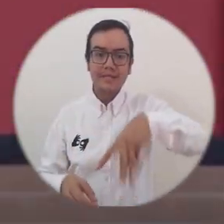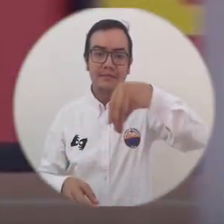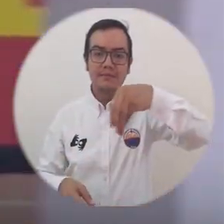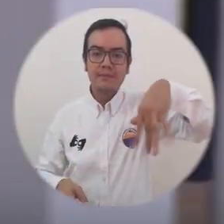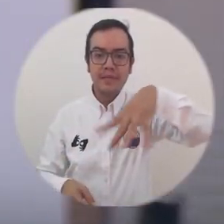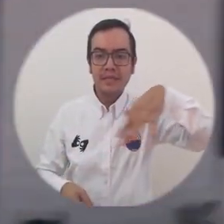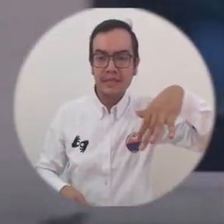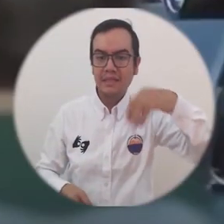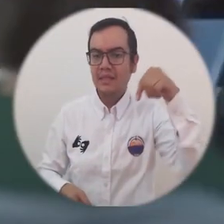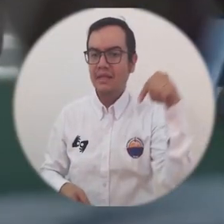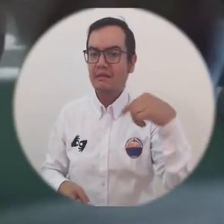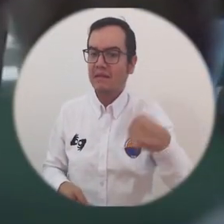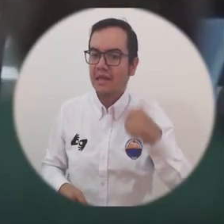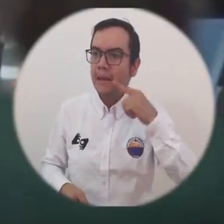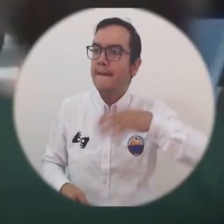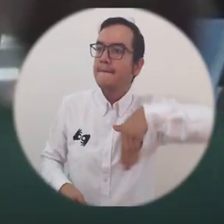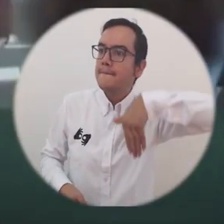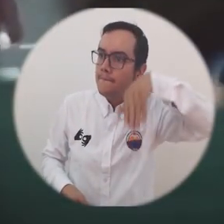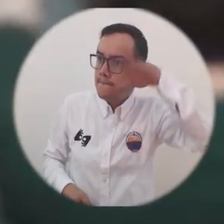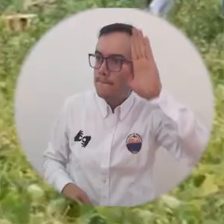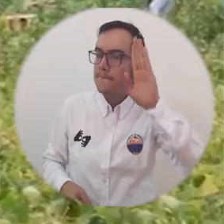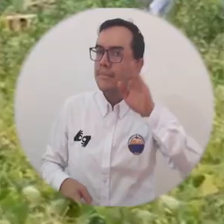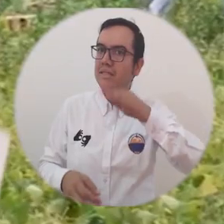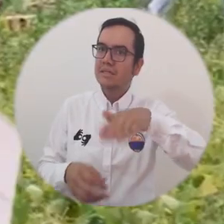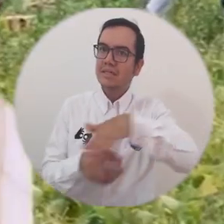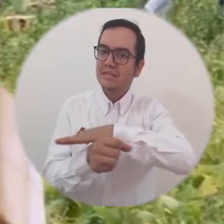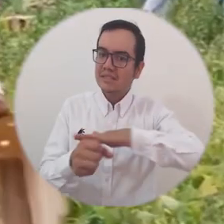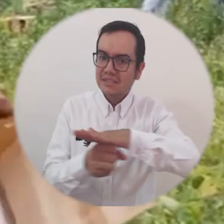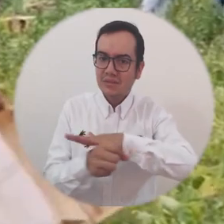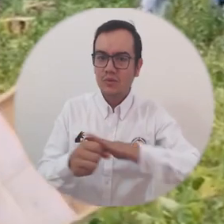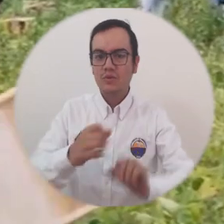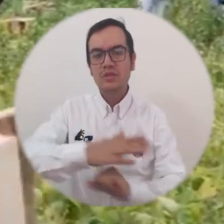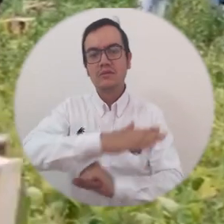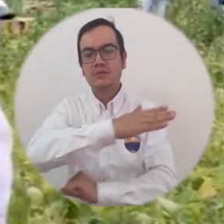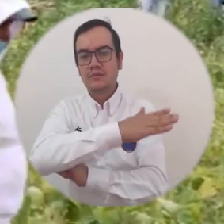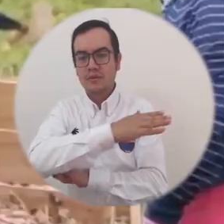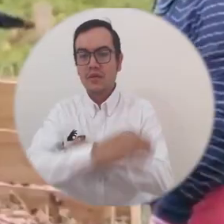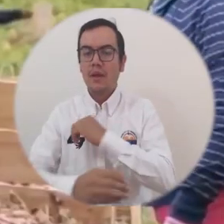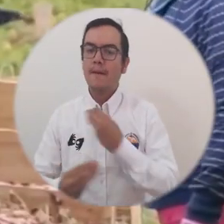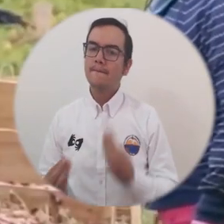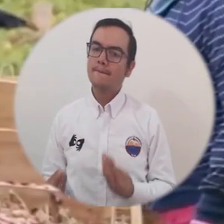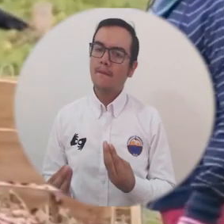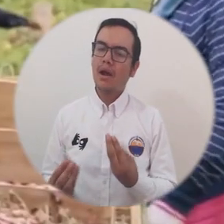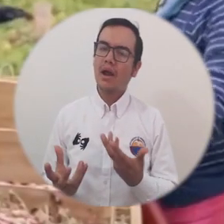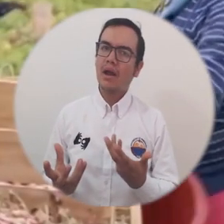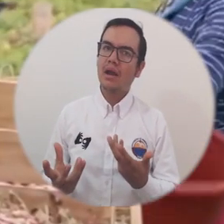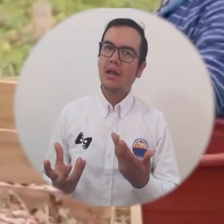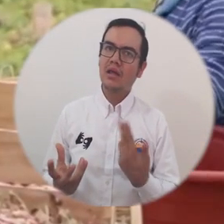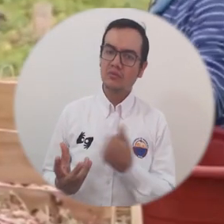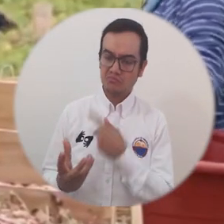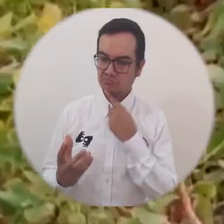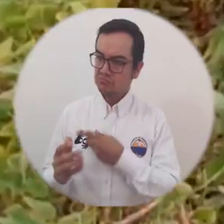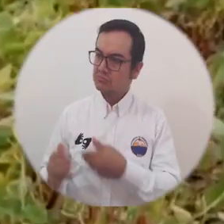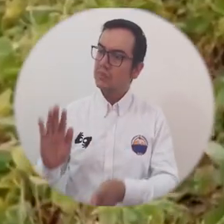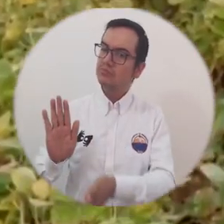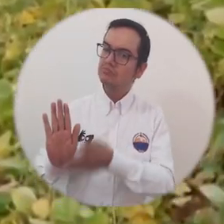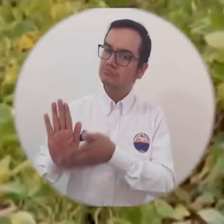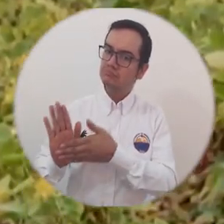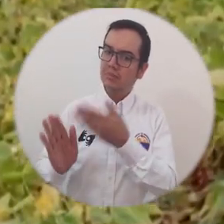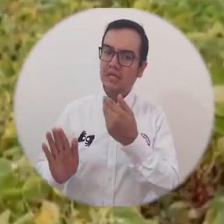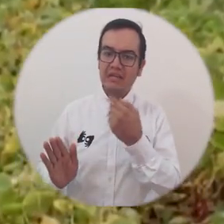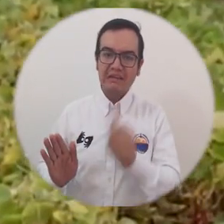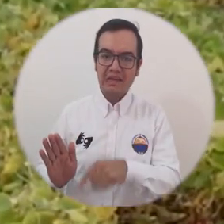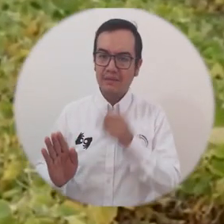llegamos visibilicemos más todo lo que está relacionado con sostenibilidad donde planteábamos que esta